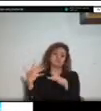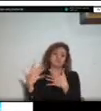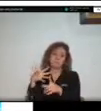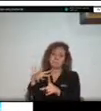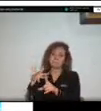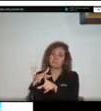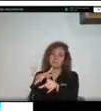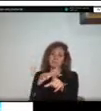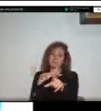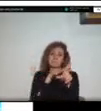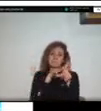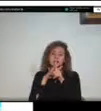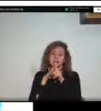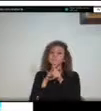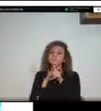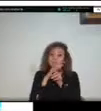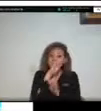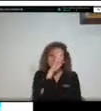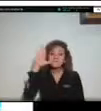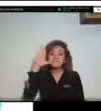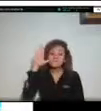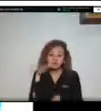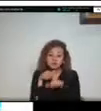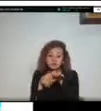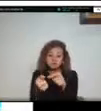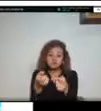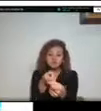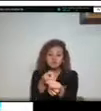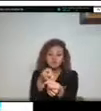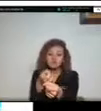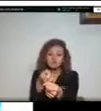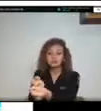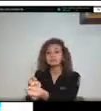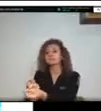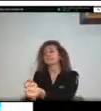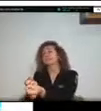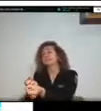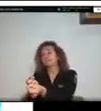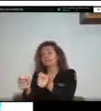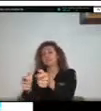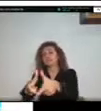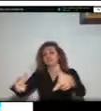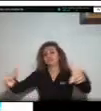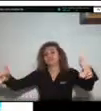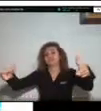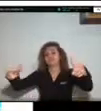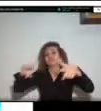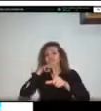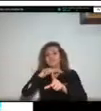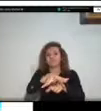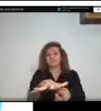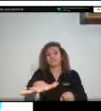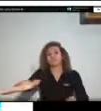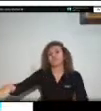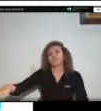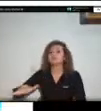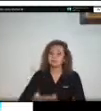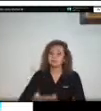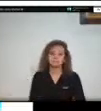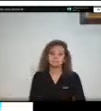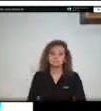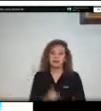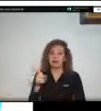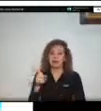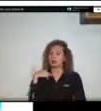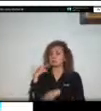todas las veredas aguas abajo y amplió el área de afectación esto es muy común en este